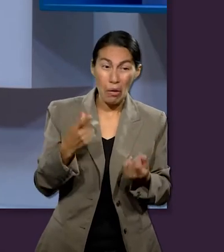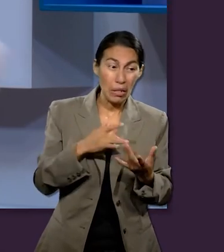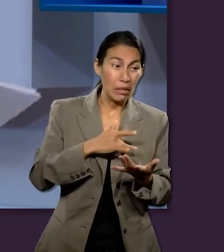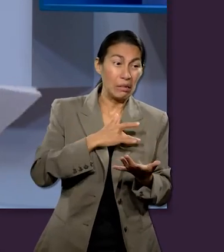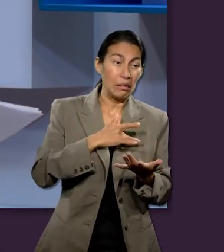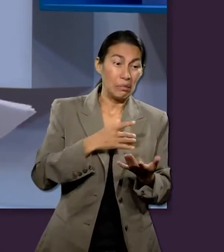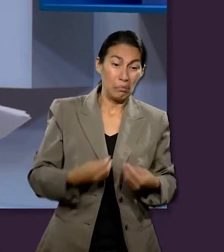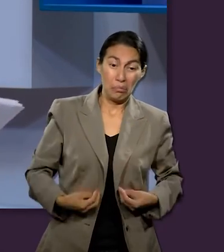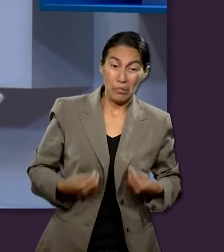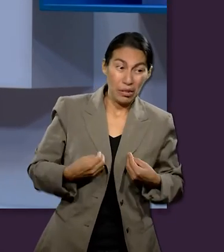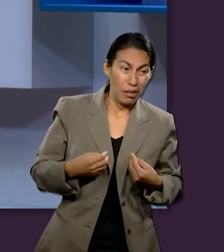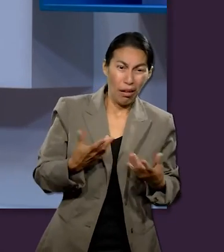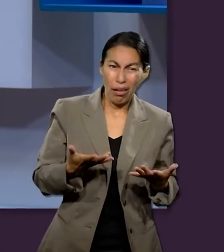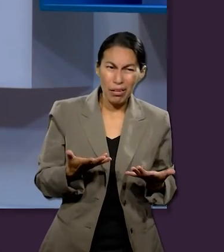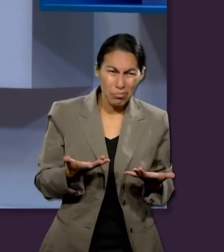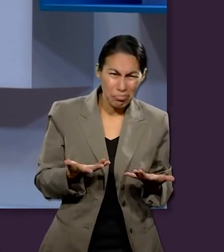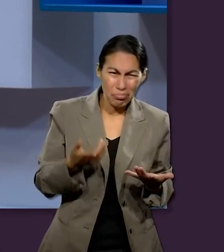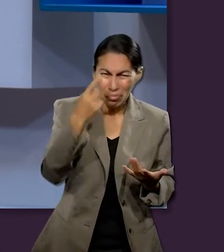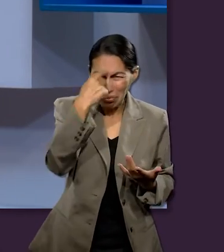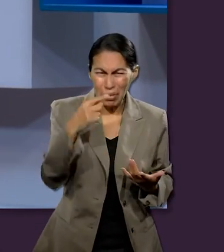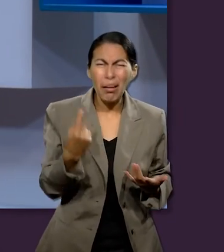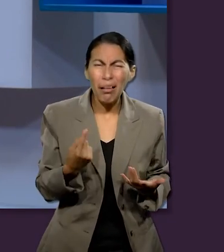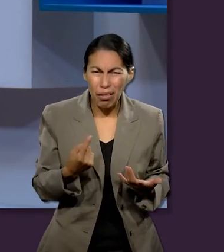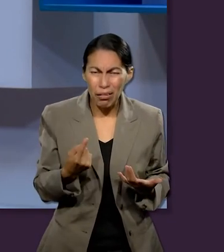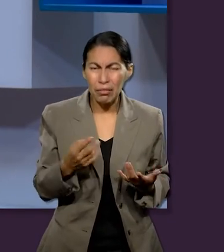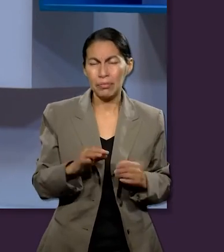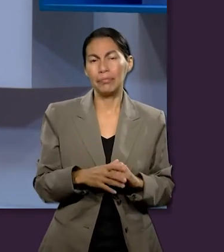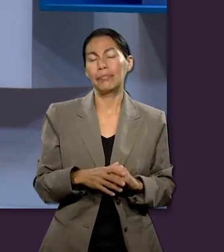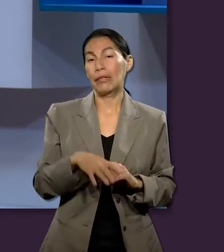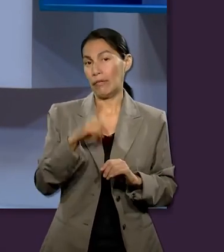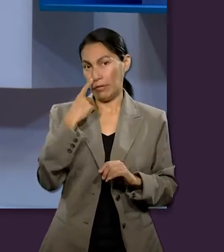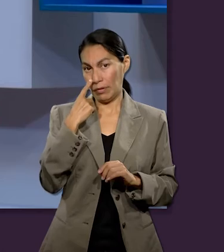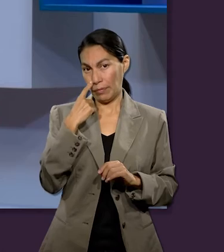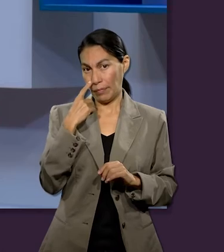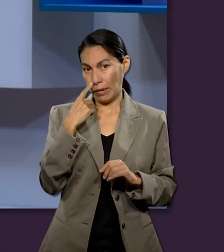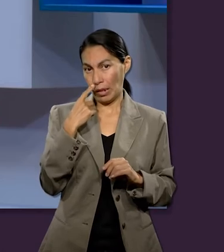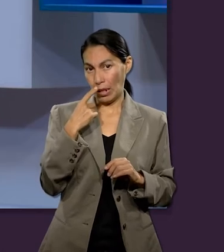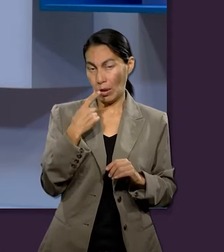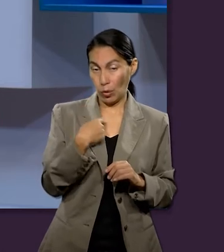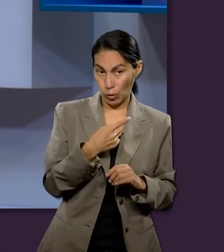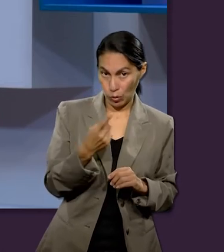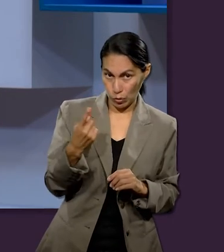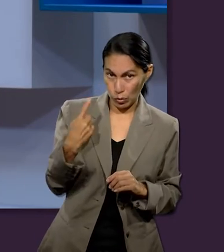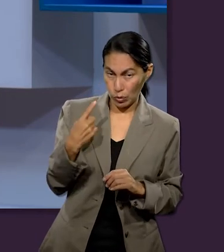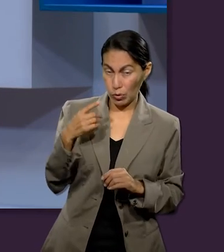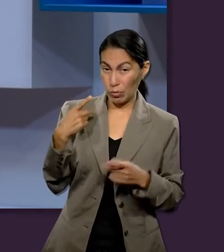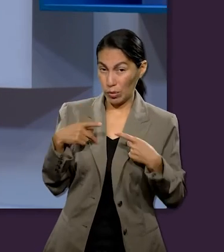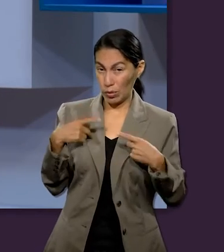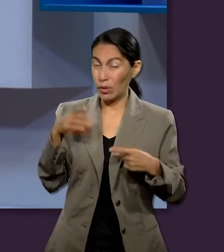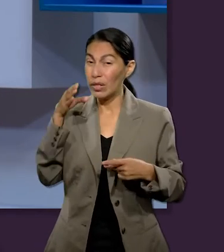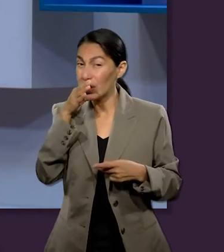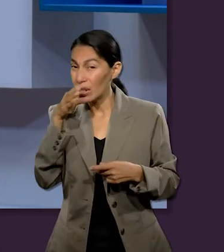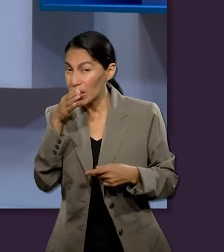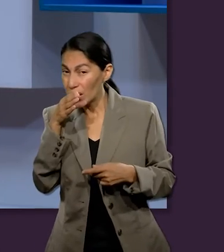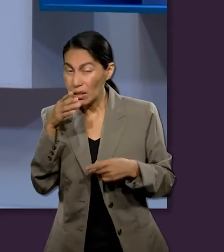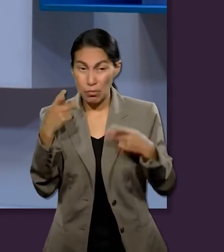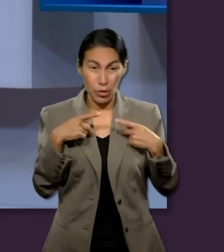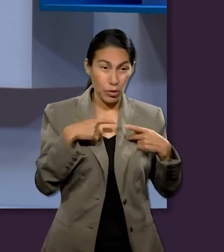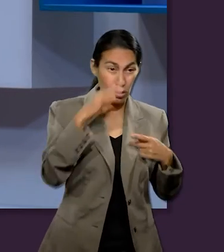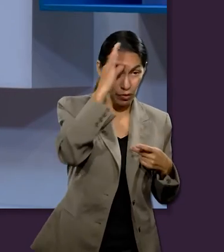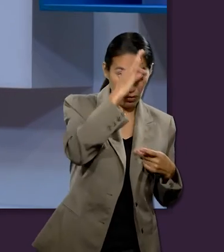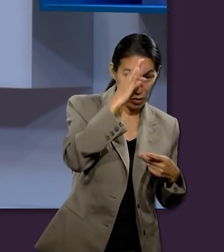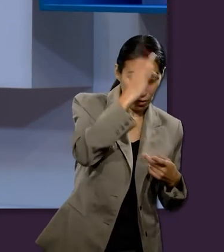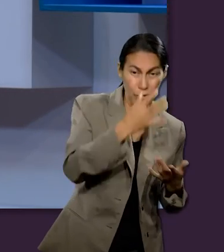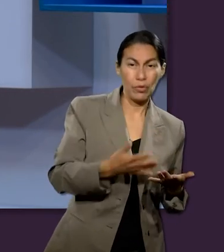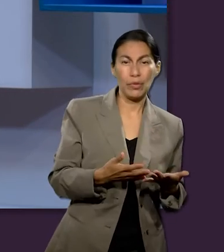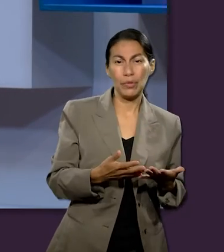Y todas las preguntas que dan o no dan sentido a la existencia. Y la diferencia grande